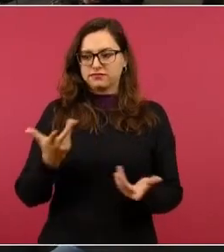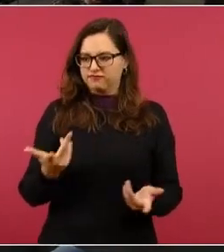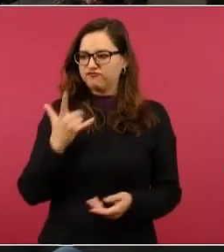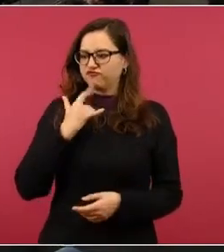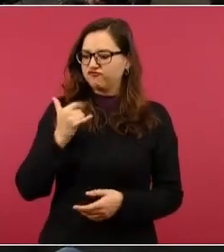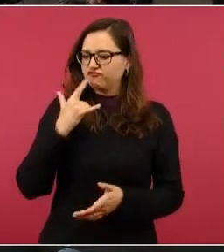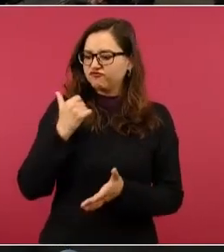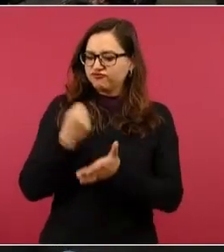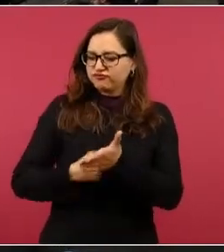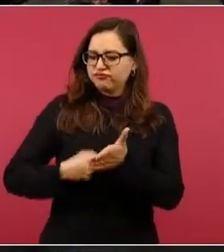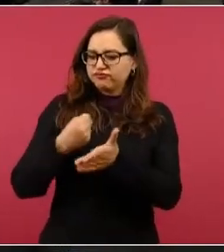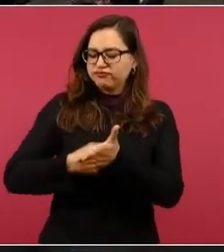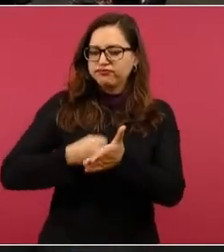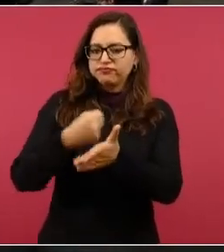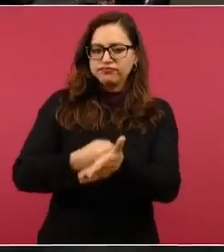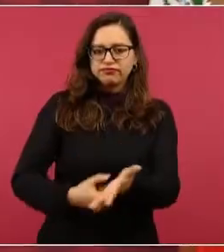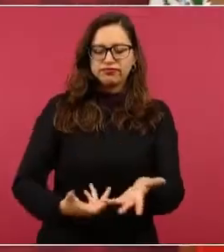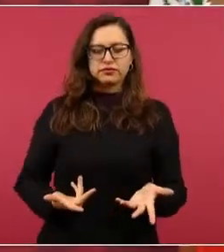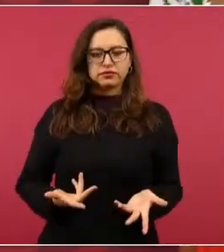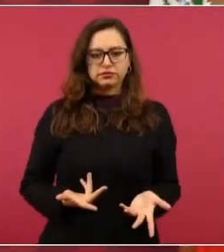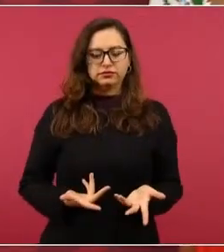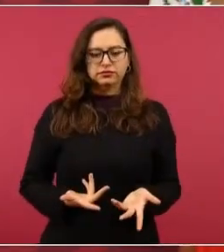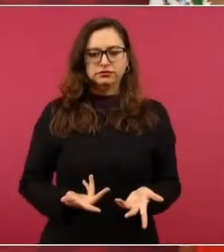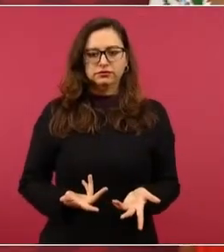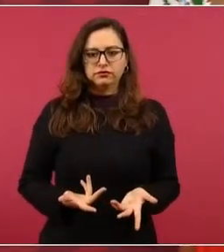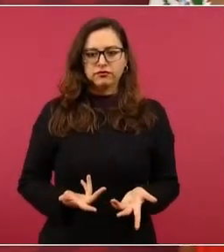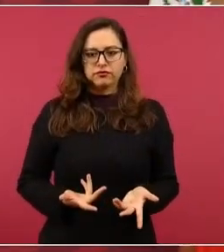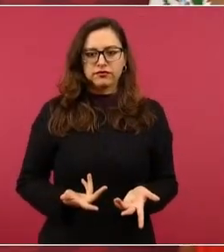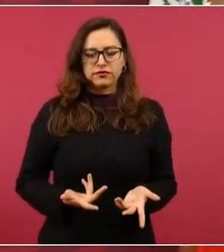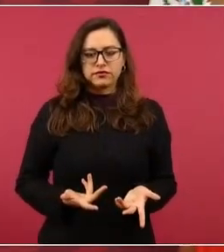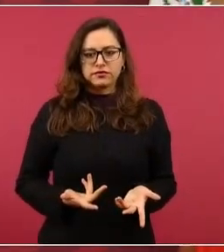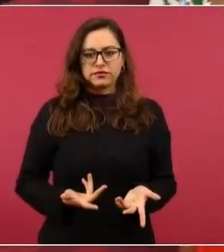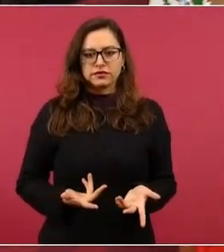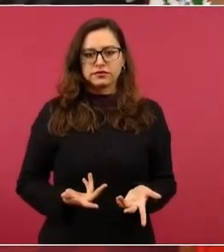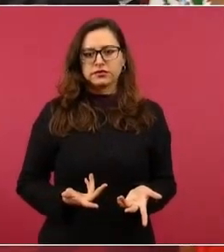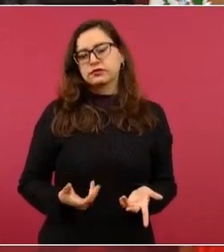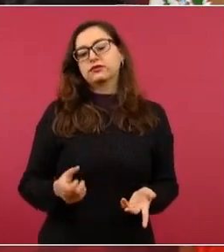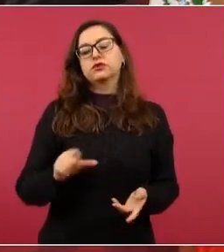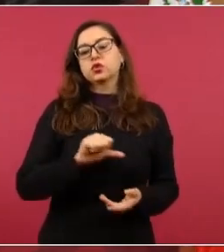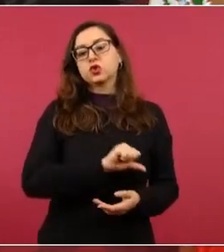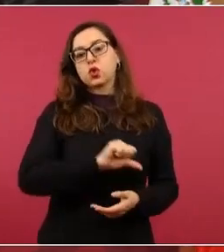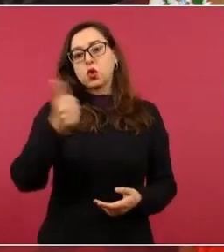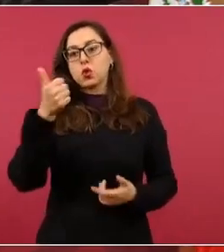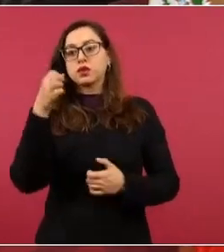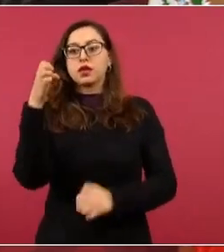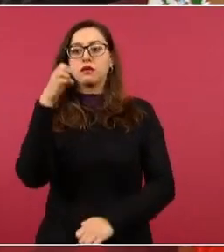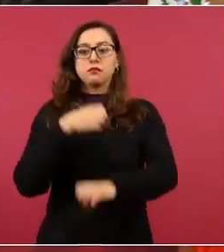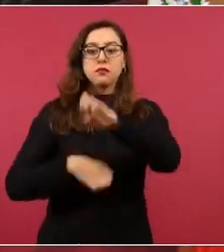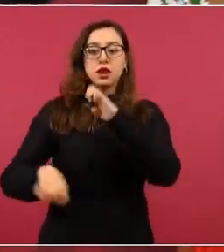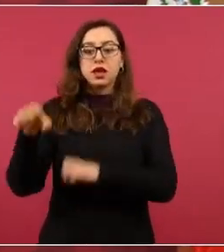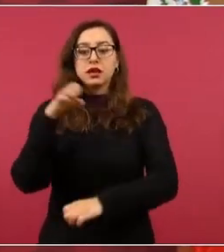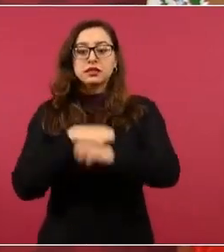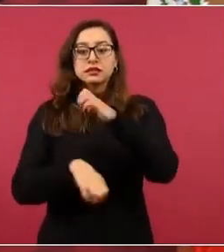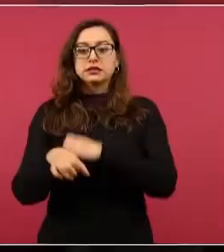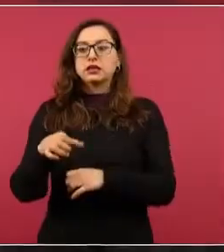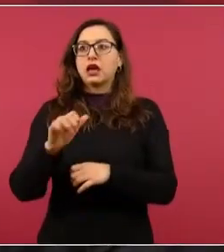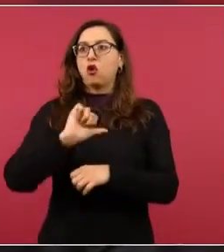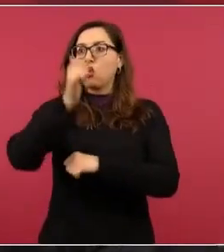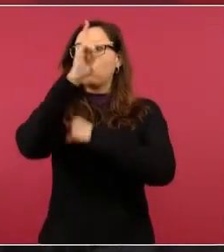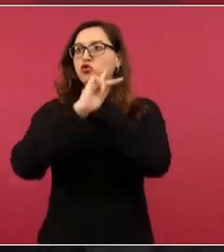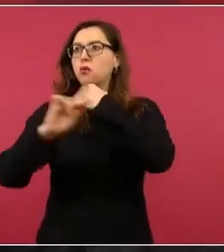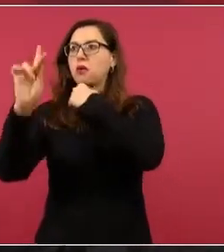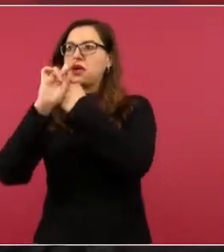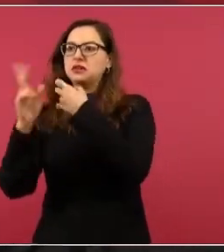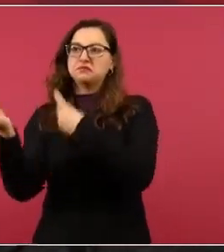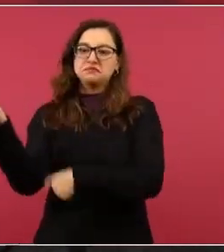porque no quiero que las empresas extranjeras destruyan